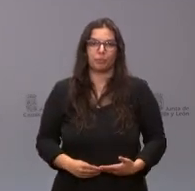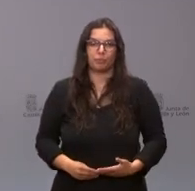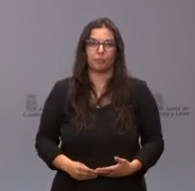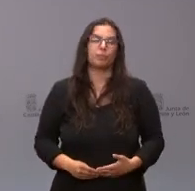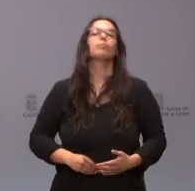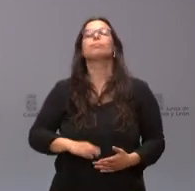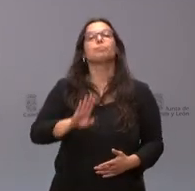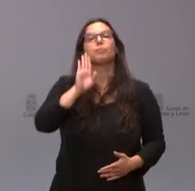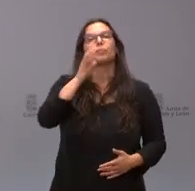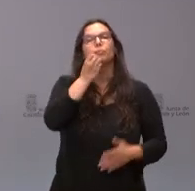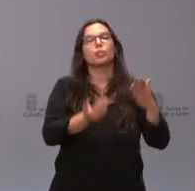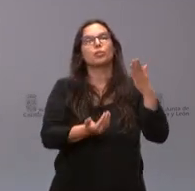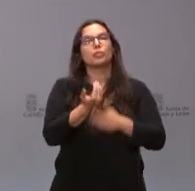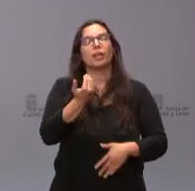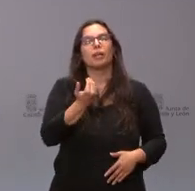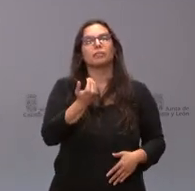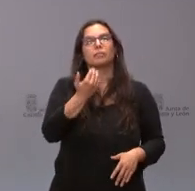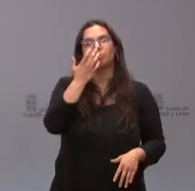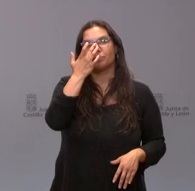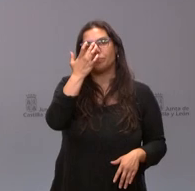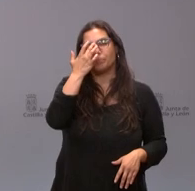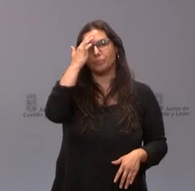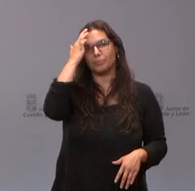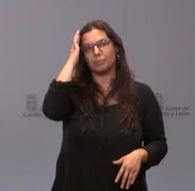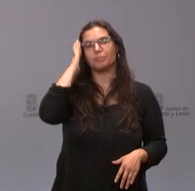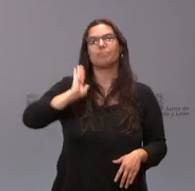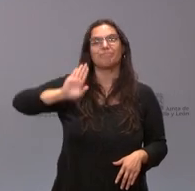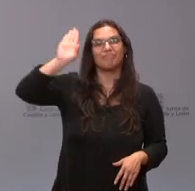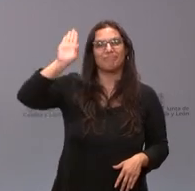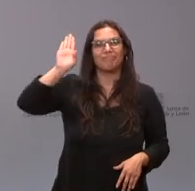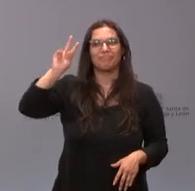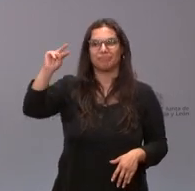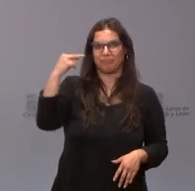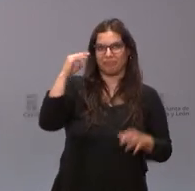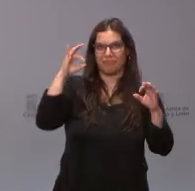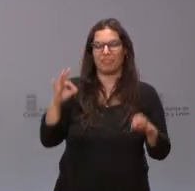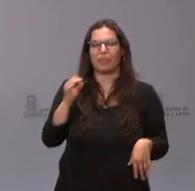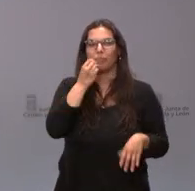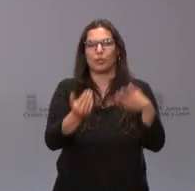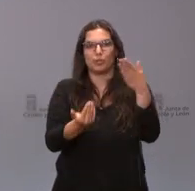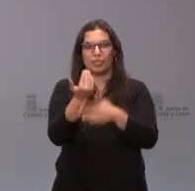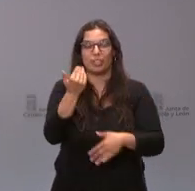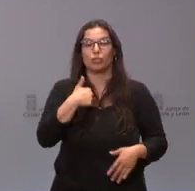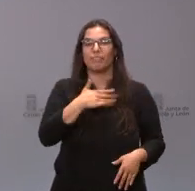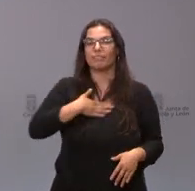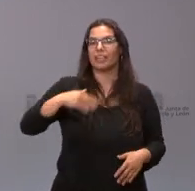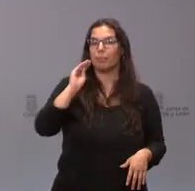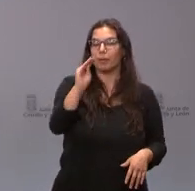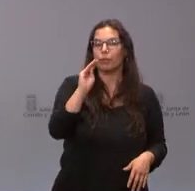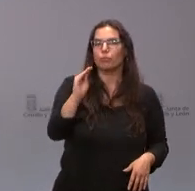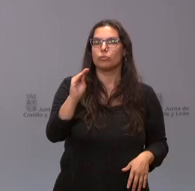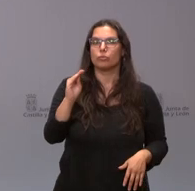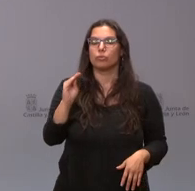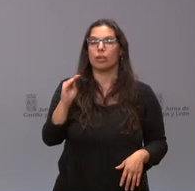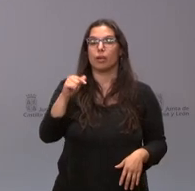Sí, buenos días, portavoz. Buenos días. Aquí. Buenos días. Yo le quería preguntar. Hoy vencía